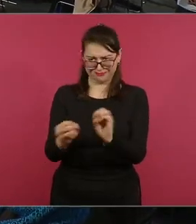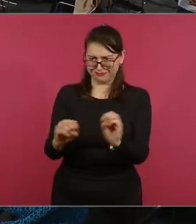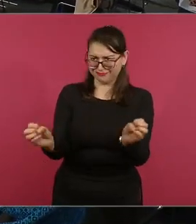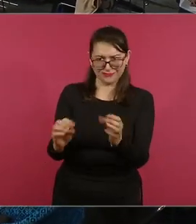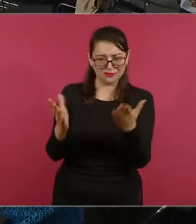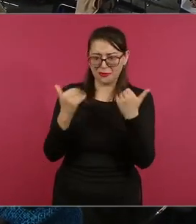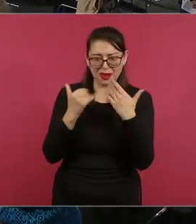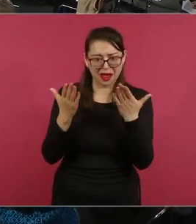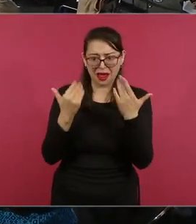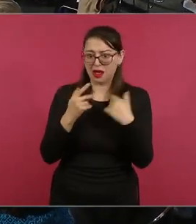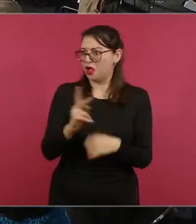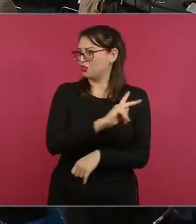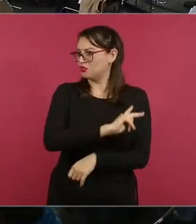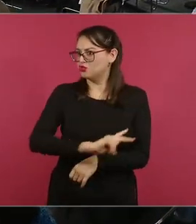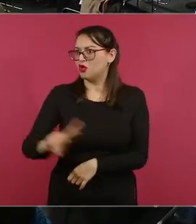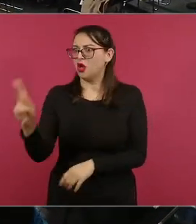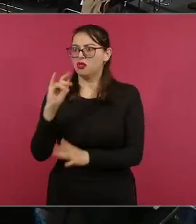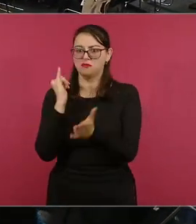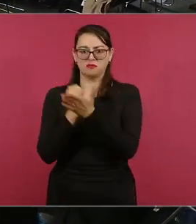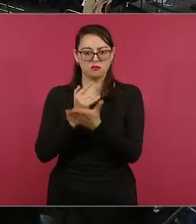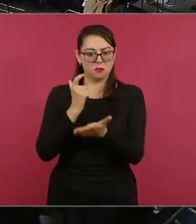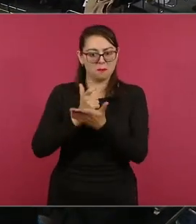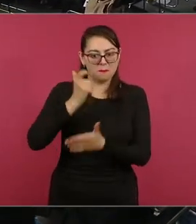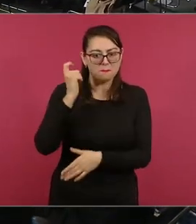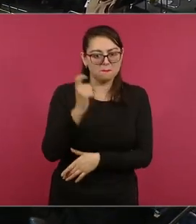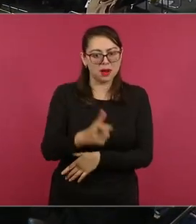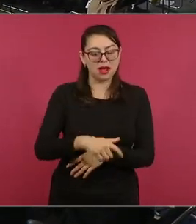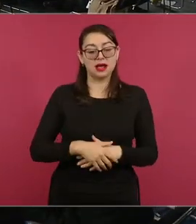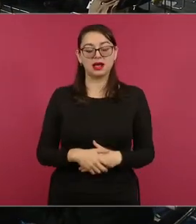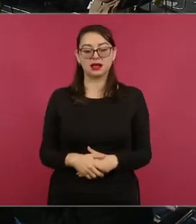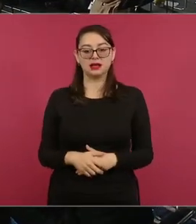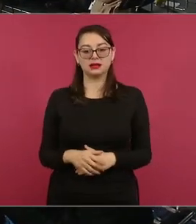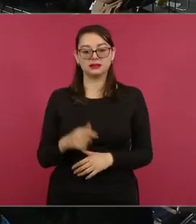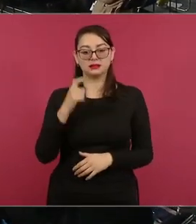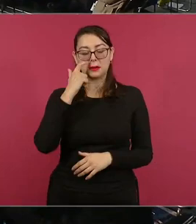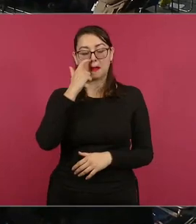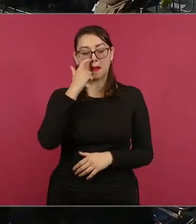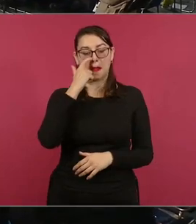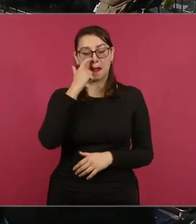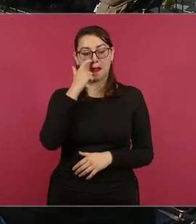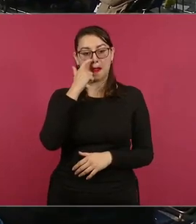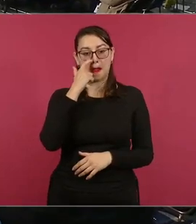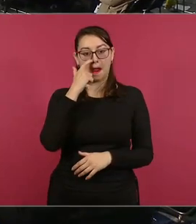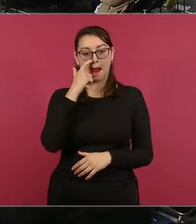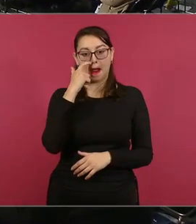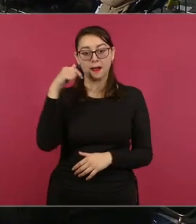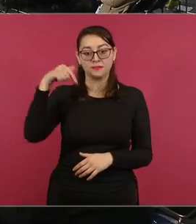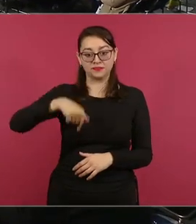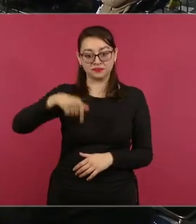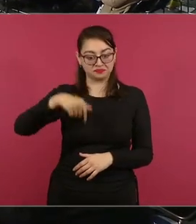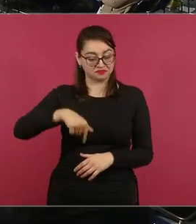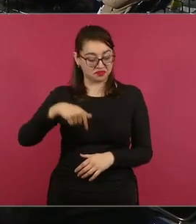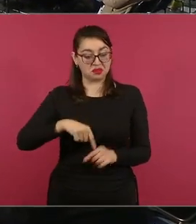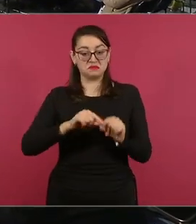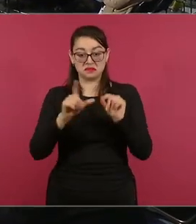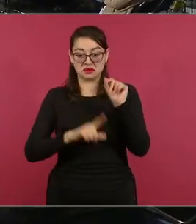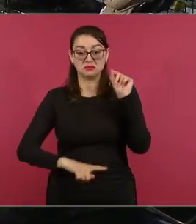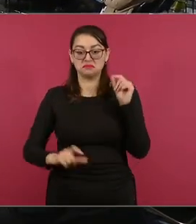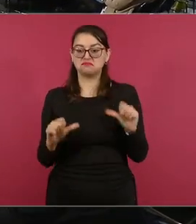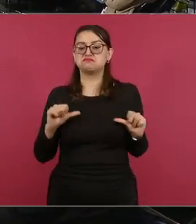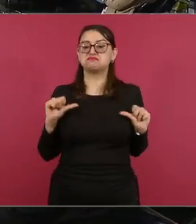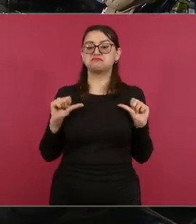Piensen en la empresa más famosa, en el banco más famoso, no pagaba impuestos,